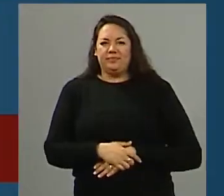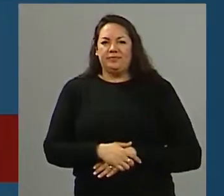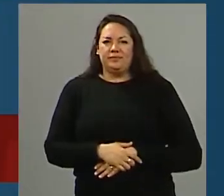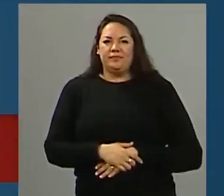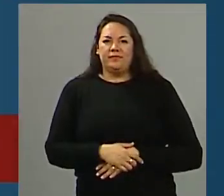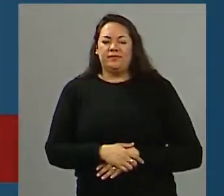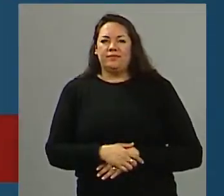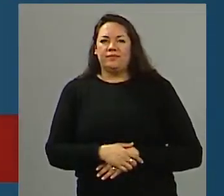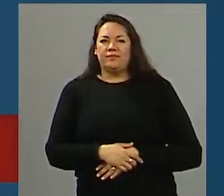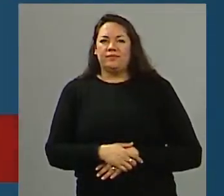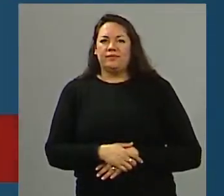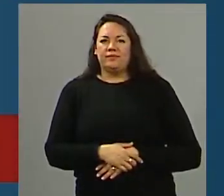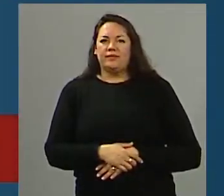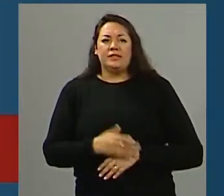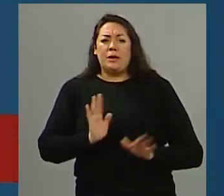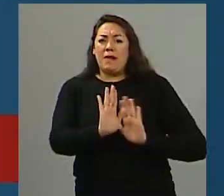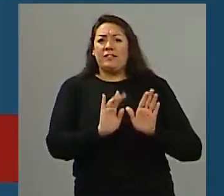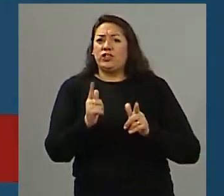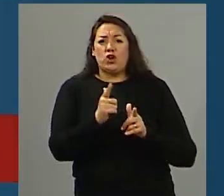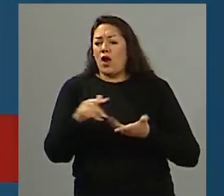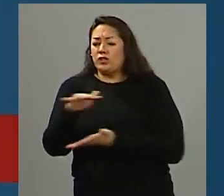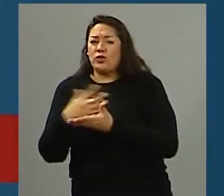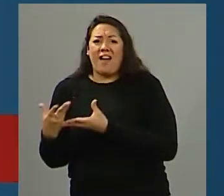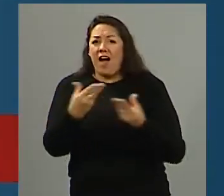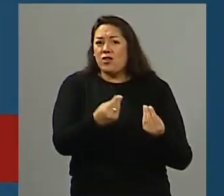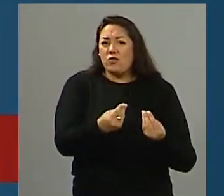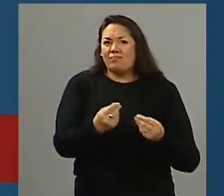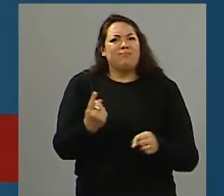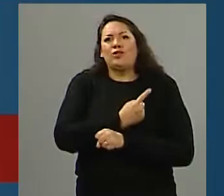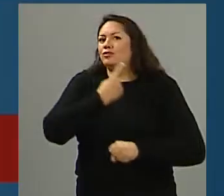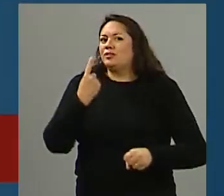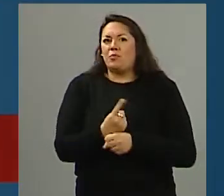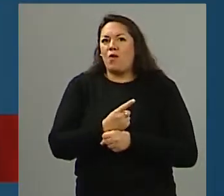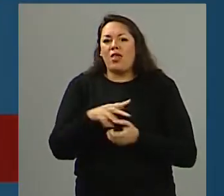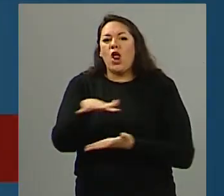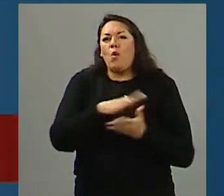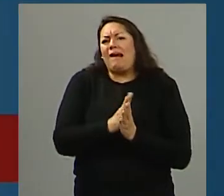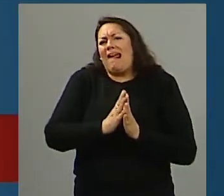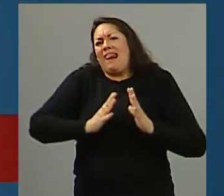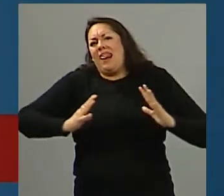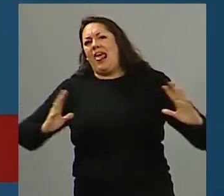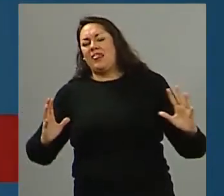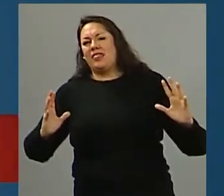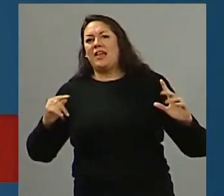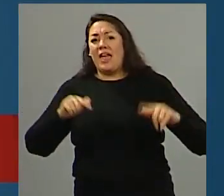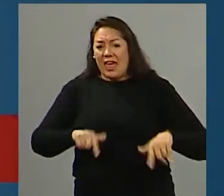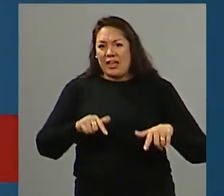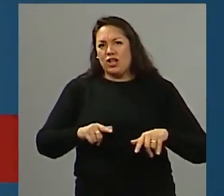Si no, no hay forma, si no es con la ayuda de la ciudadanía. Hay que tener en cuenta que esto fue un horror.